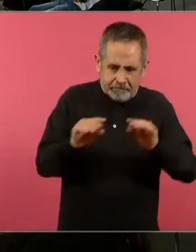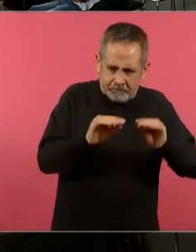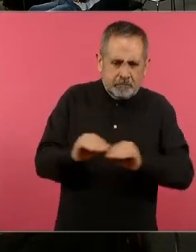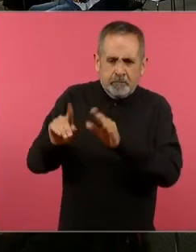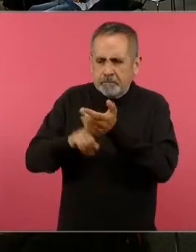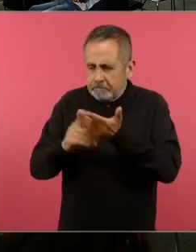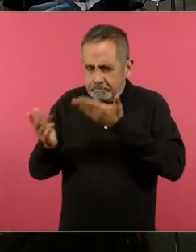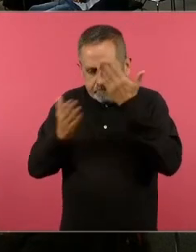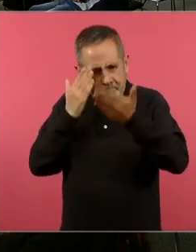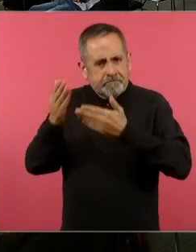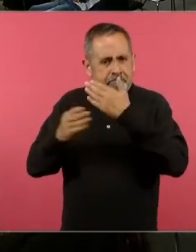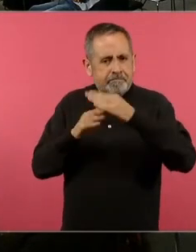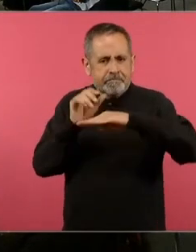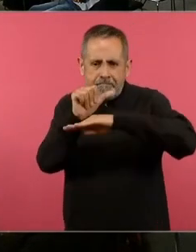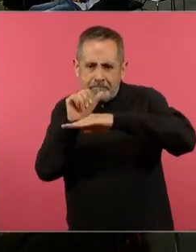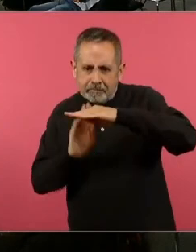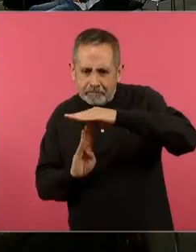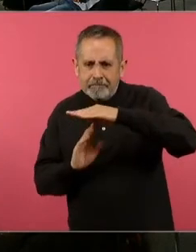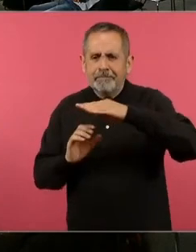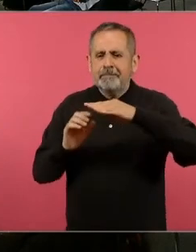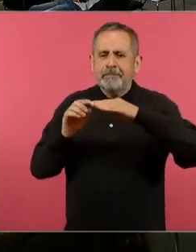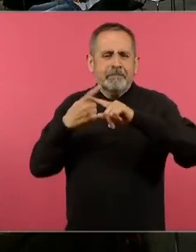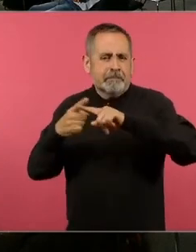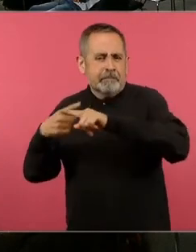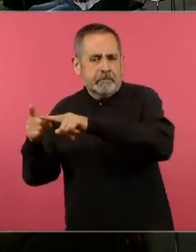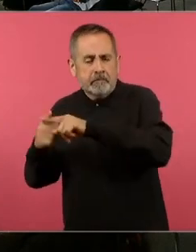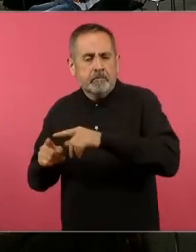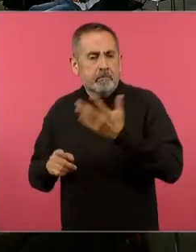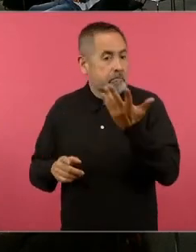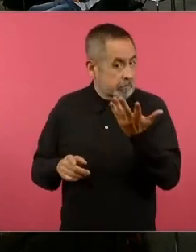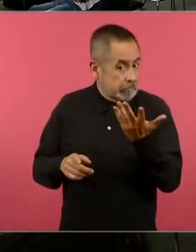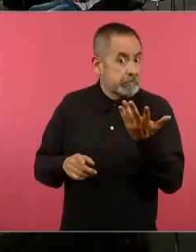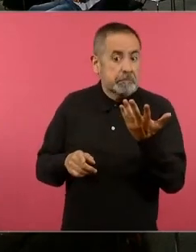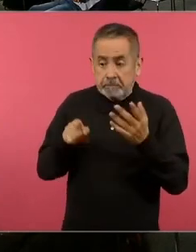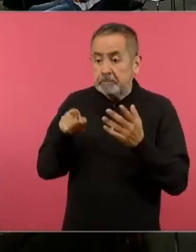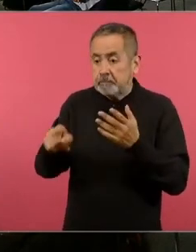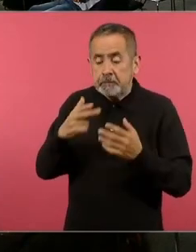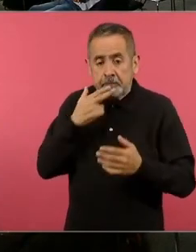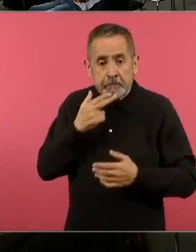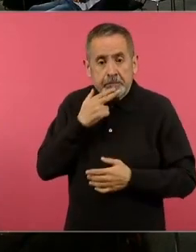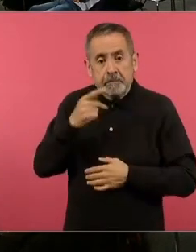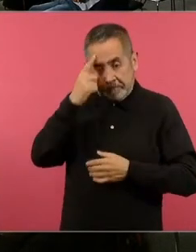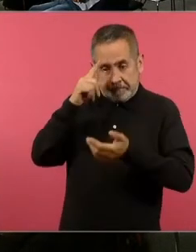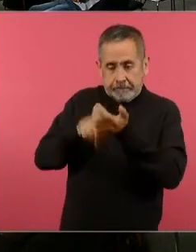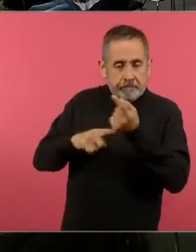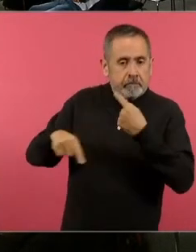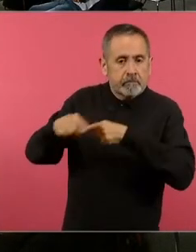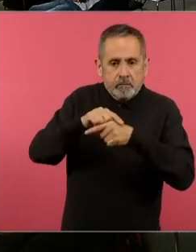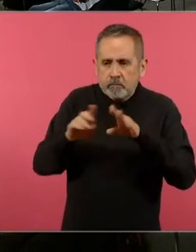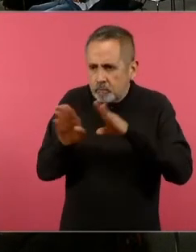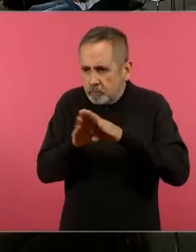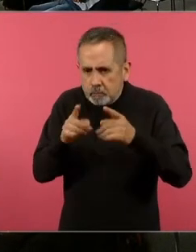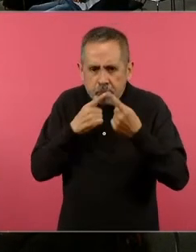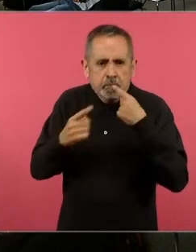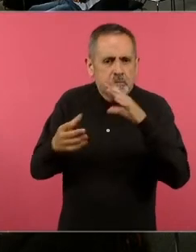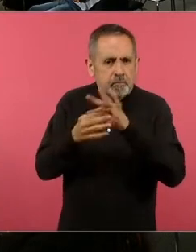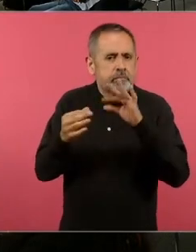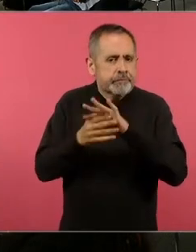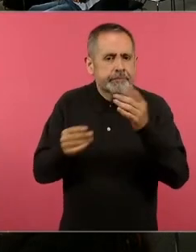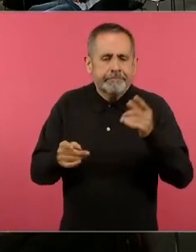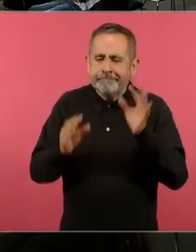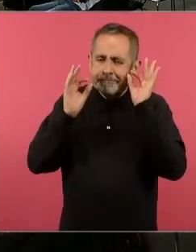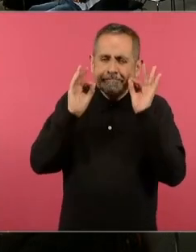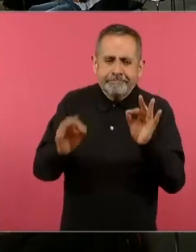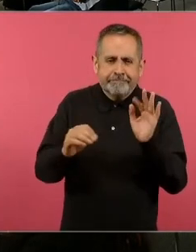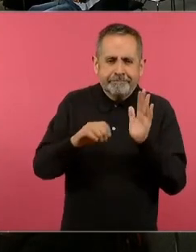fracciones la siguiente por favor y ustedes vayan viendo cómo las fracciones se van representando de distinta